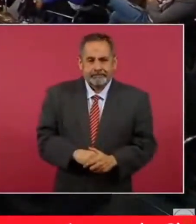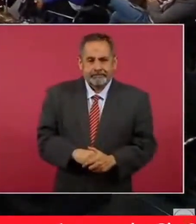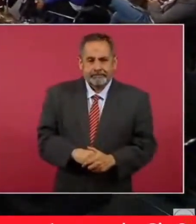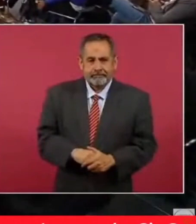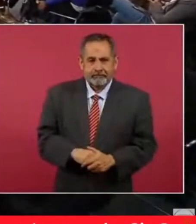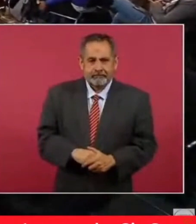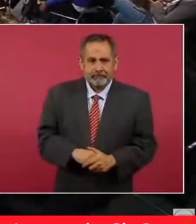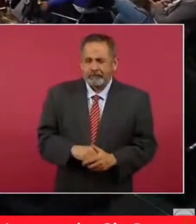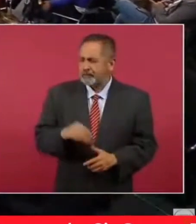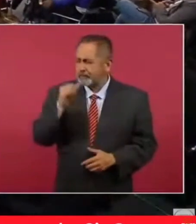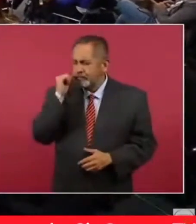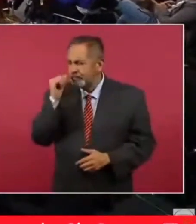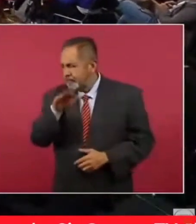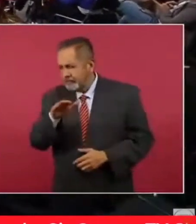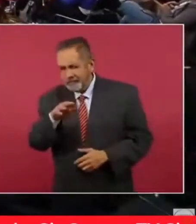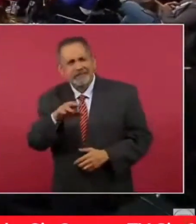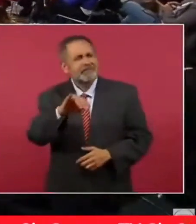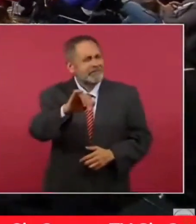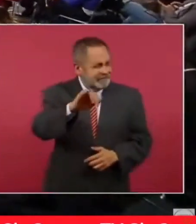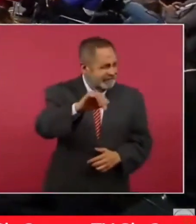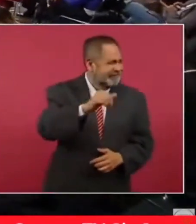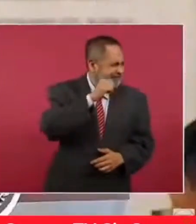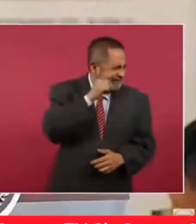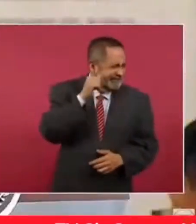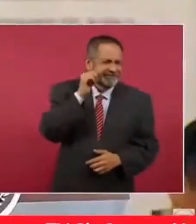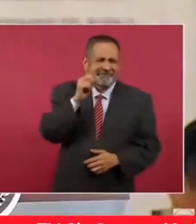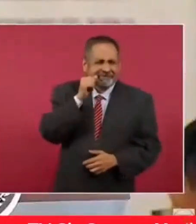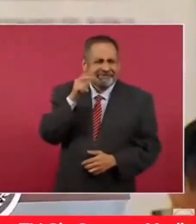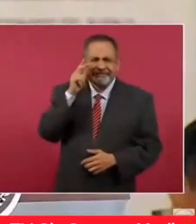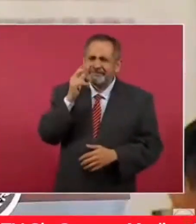sí, creo que fue ayer o antier,